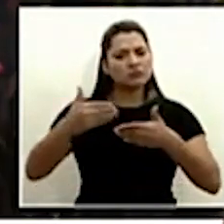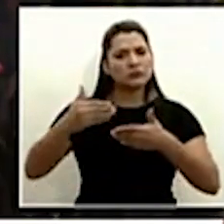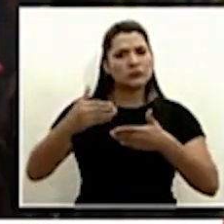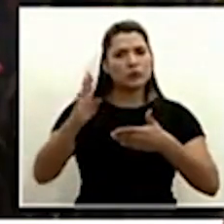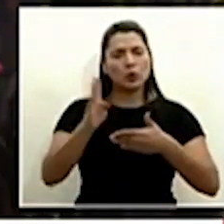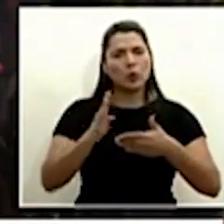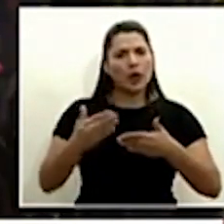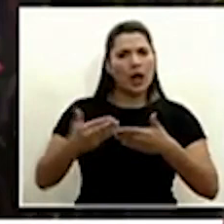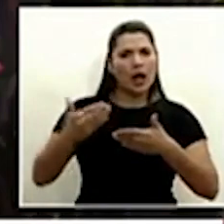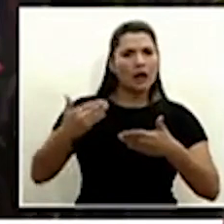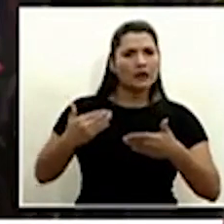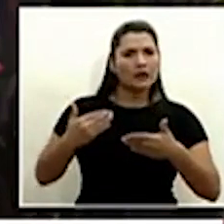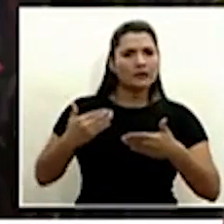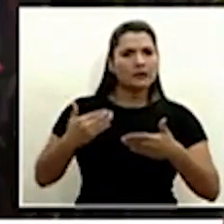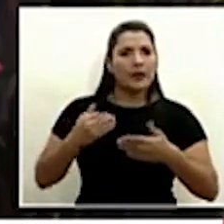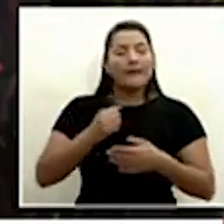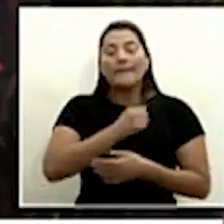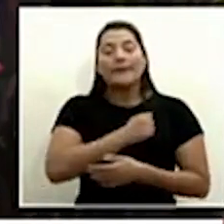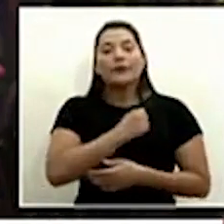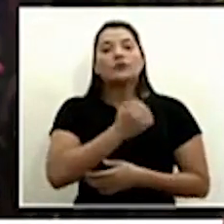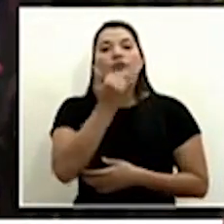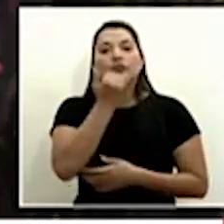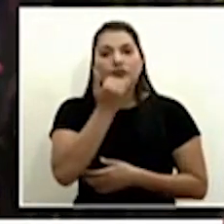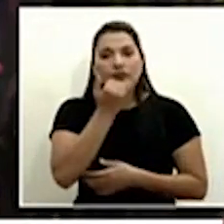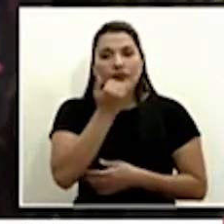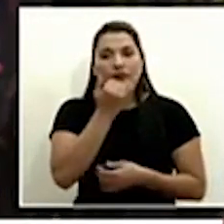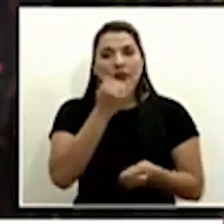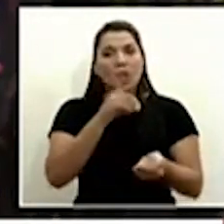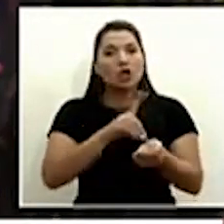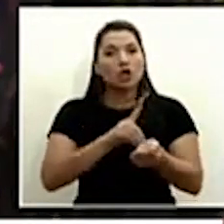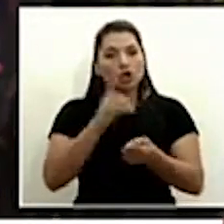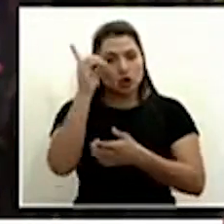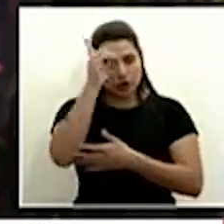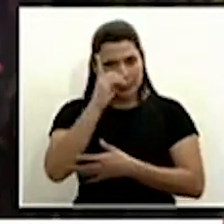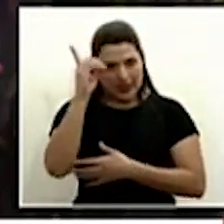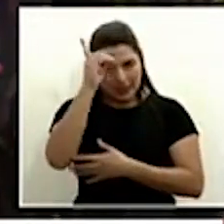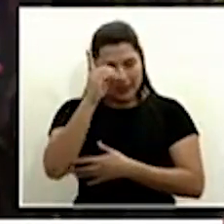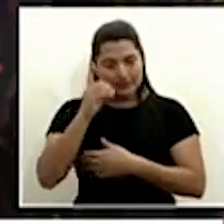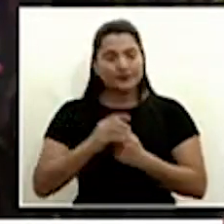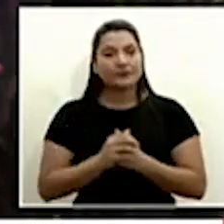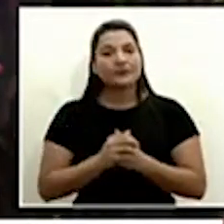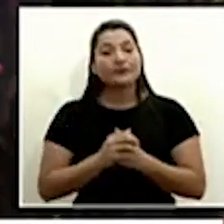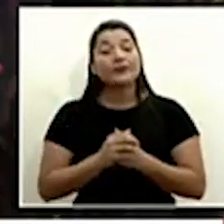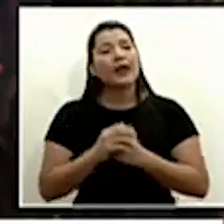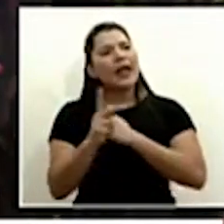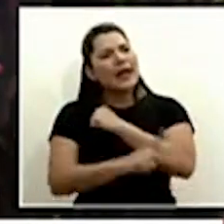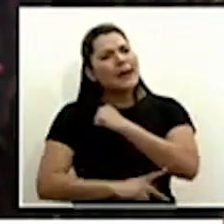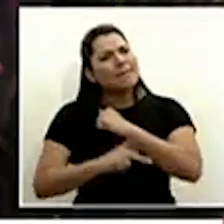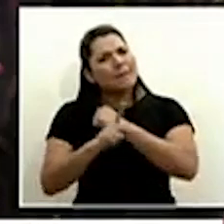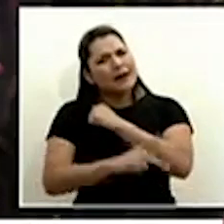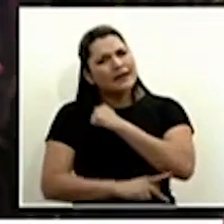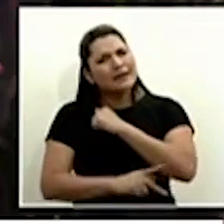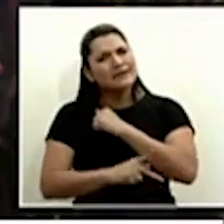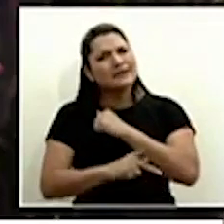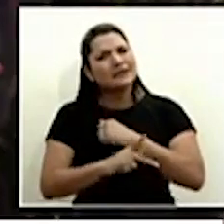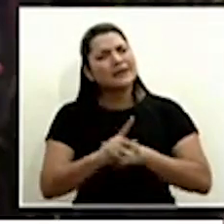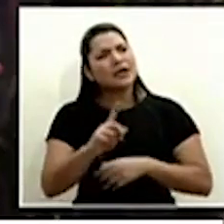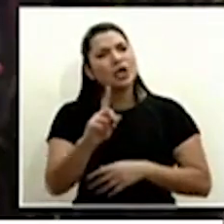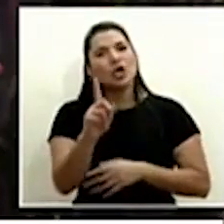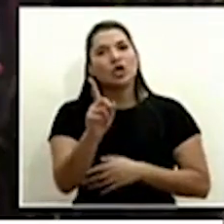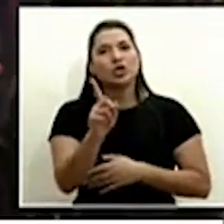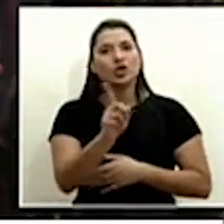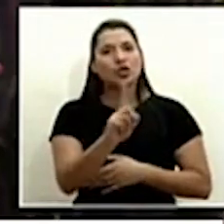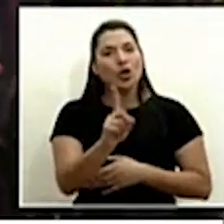Perdón, don Daniel. El país no lo había escuchado usted tan vehemente en cuanto al caso de la amenaza